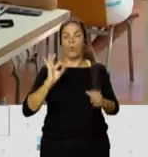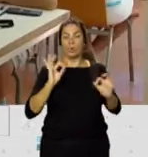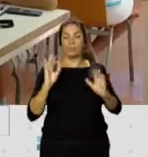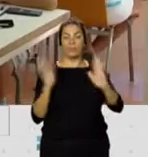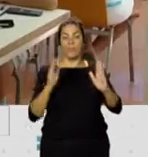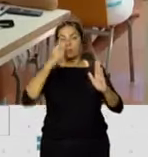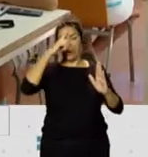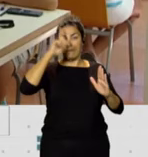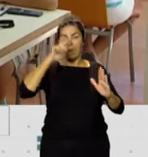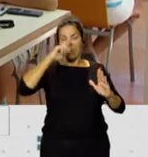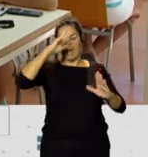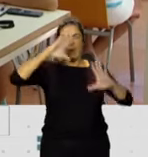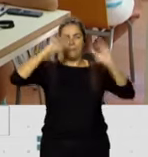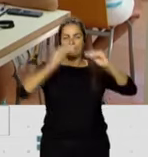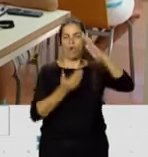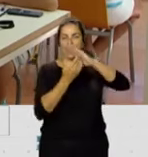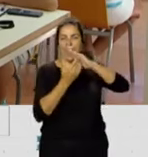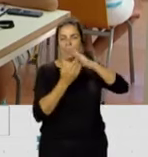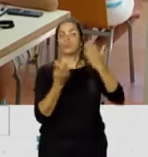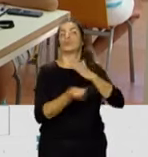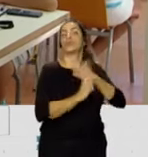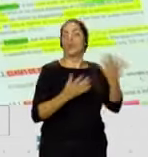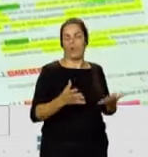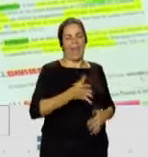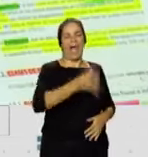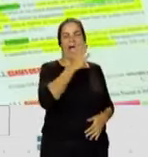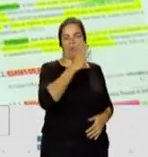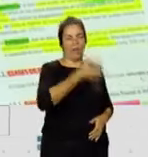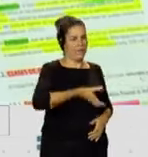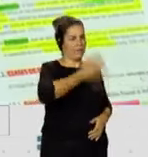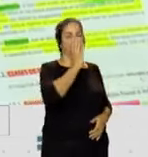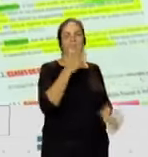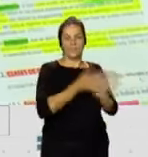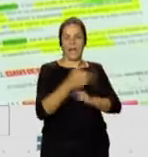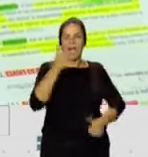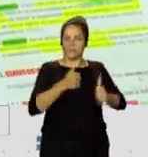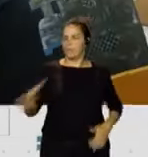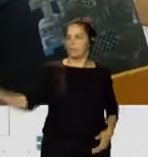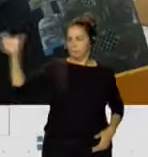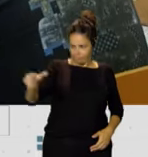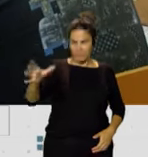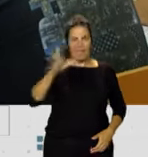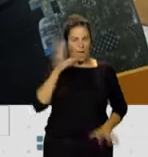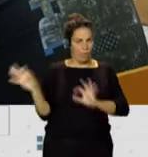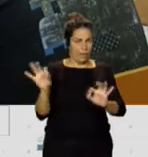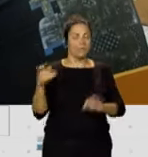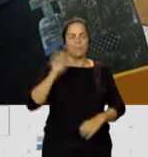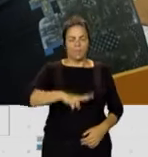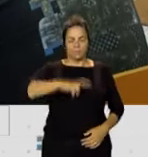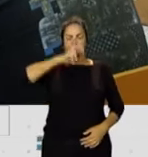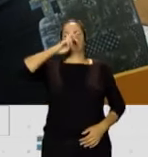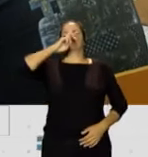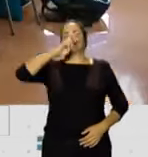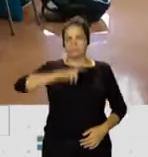Para ello, hay trucos muy sencillos. Primero, beber agua, llevaros agua al examen, respirar bien, como hemos dicho, y luego puedes darte